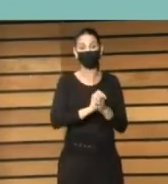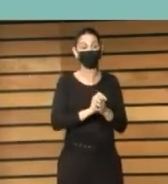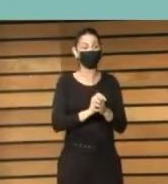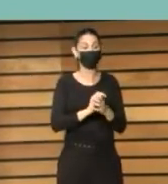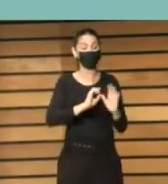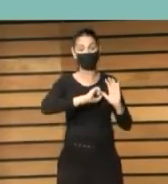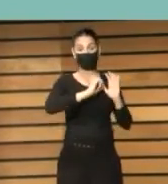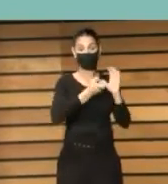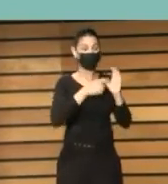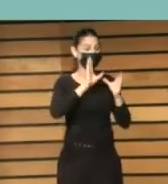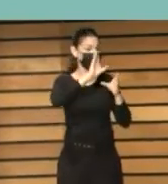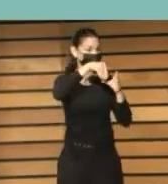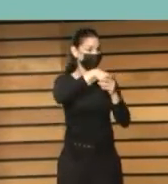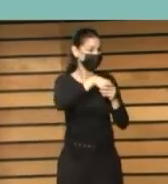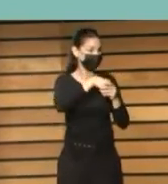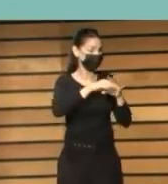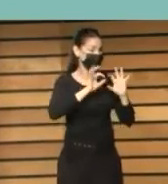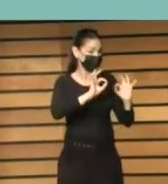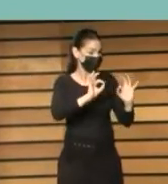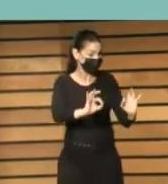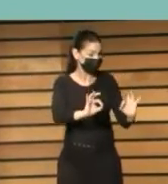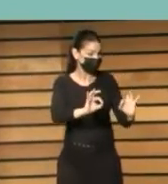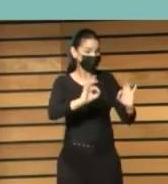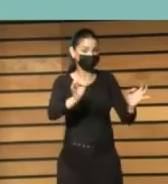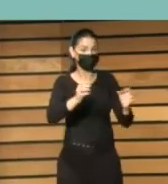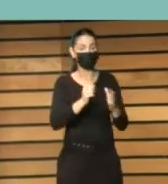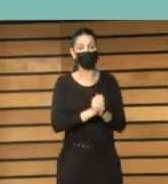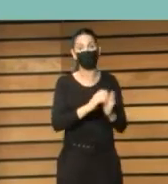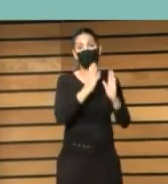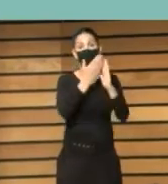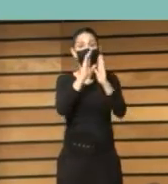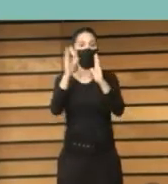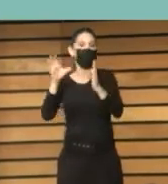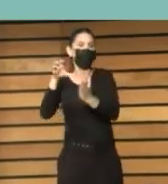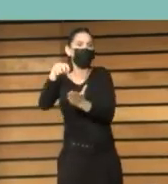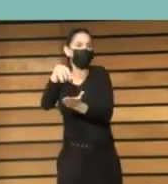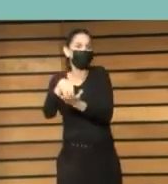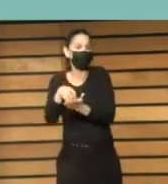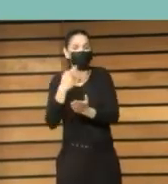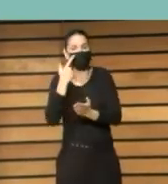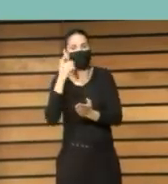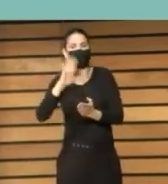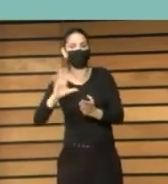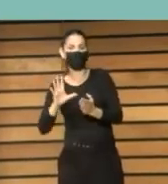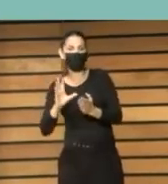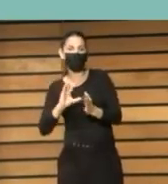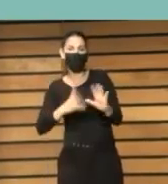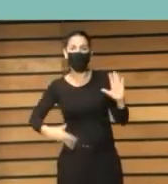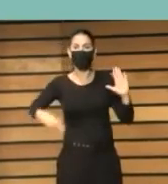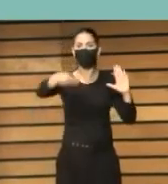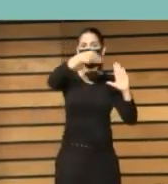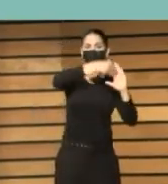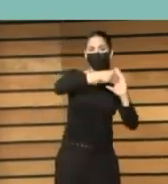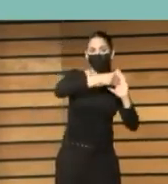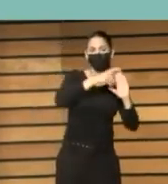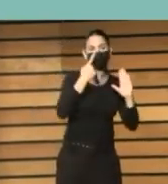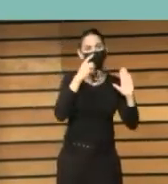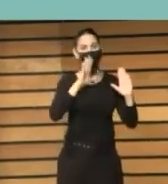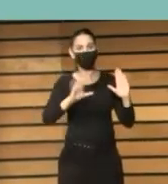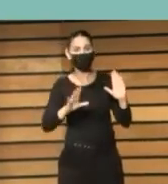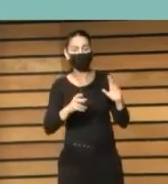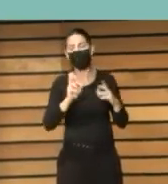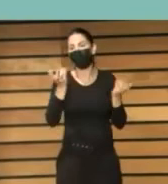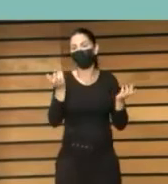estructurales y parece como que las bibliotecas no son o no están directamente en esa parte europea pero está la juventud están los